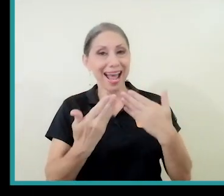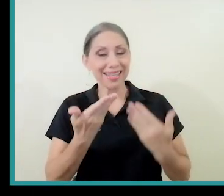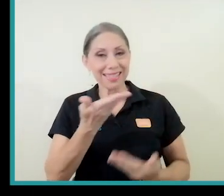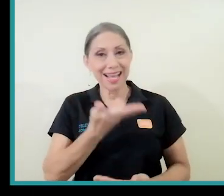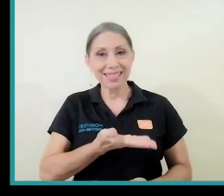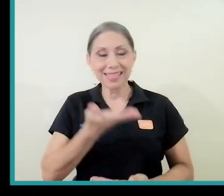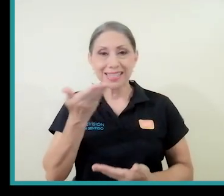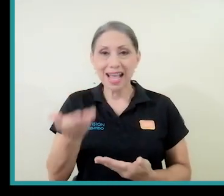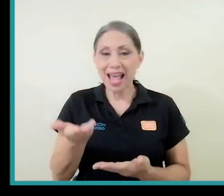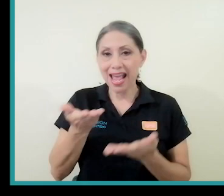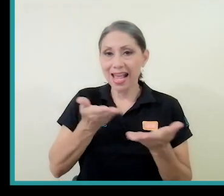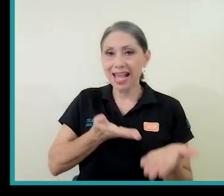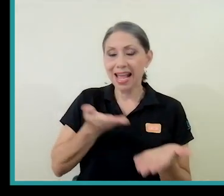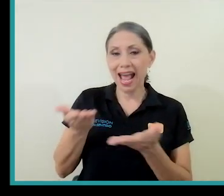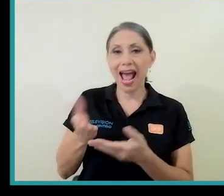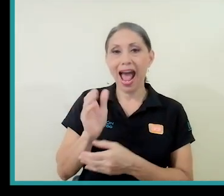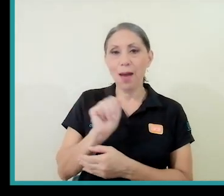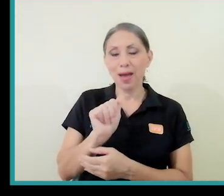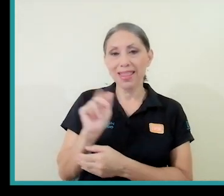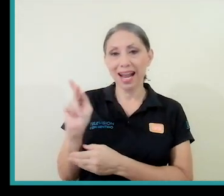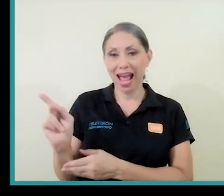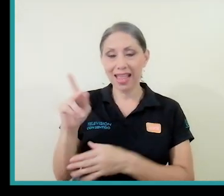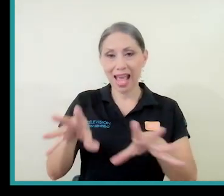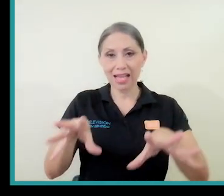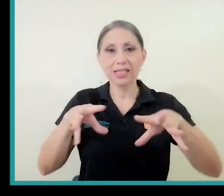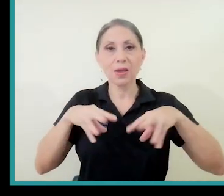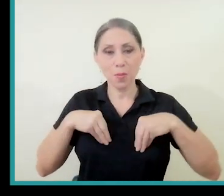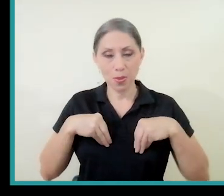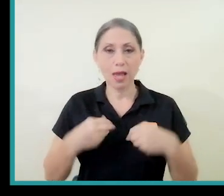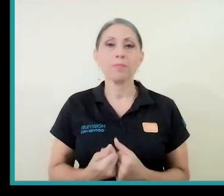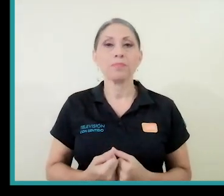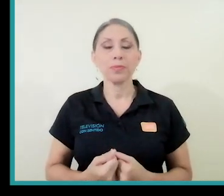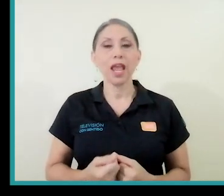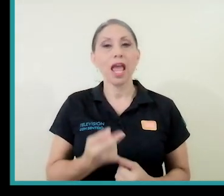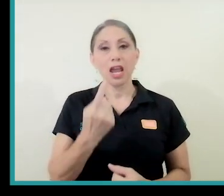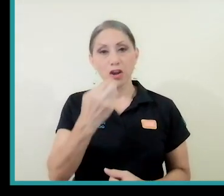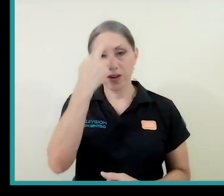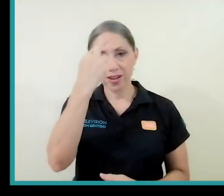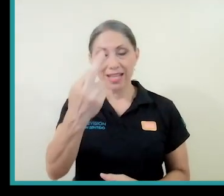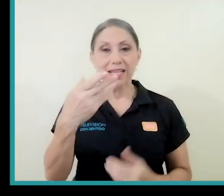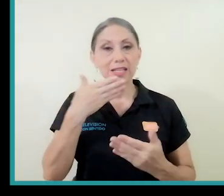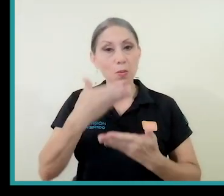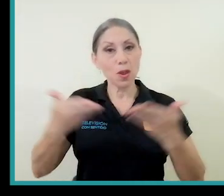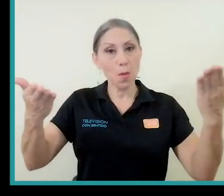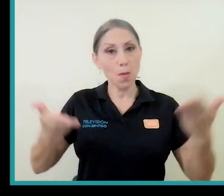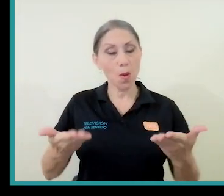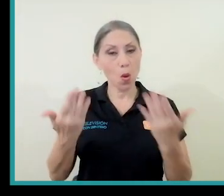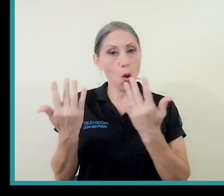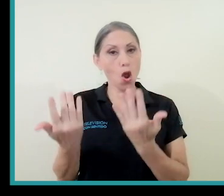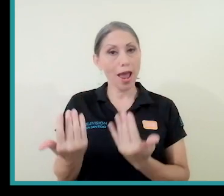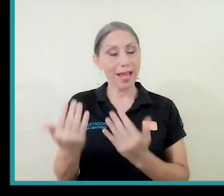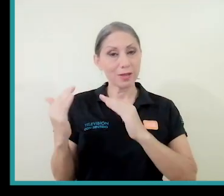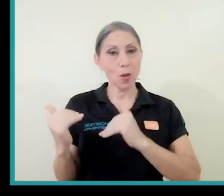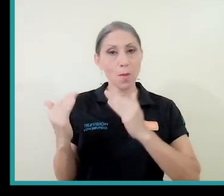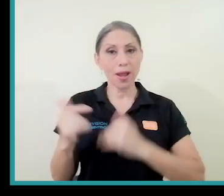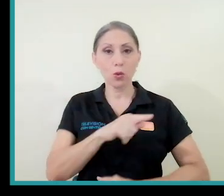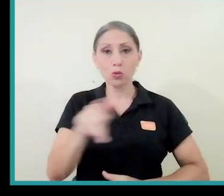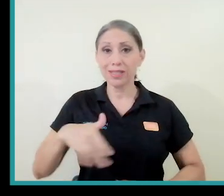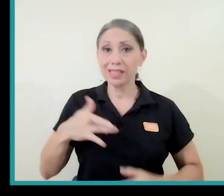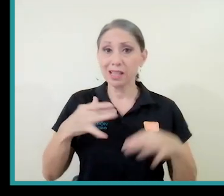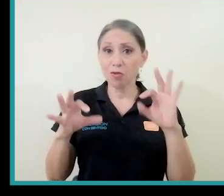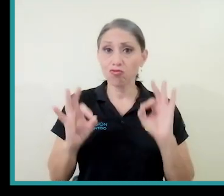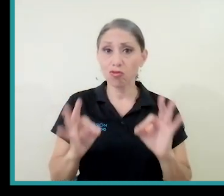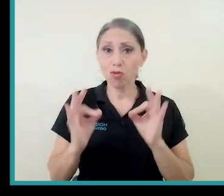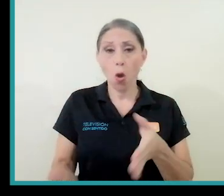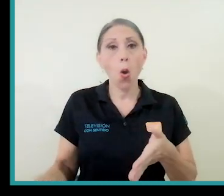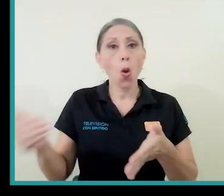Bienvenidas y muchas gracias, Amanda. Muchas gracias, Katia, por aceptar la invitación de irreverencias. Muy bienvenidas. Espero que se sientan muy a